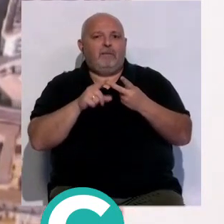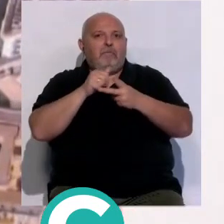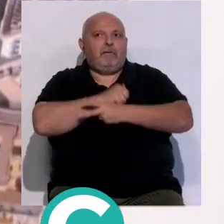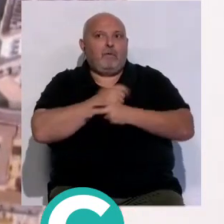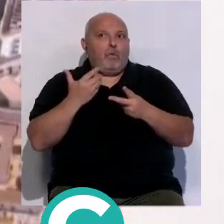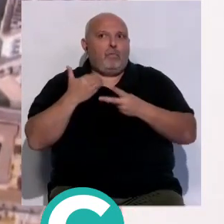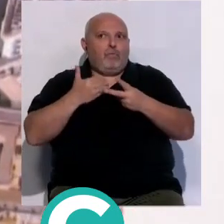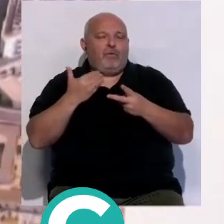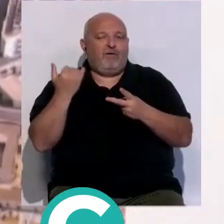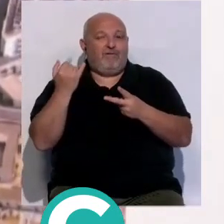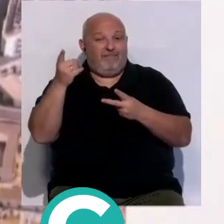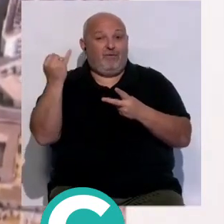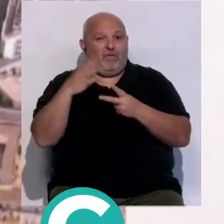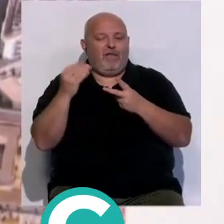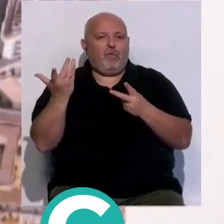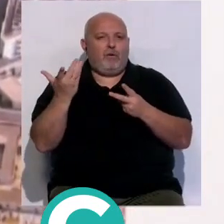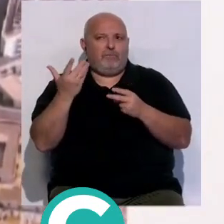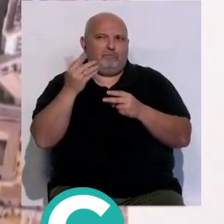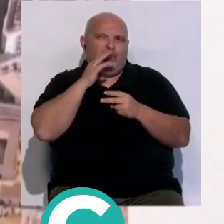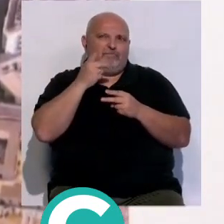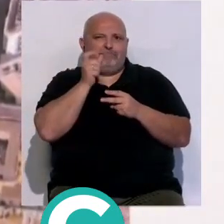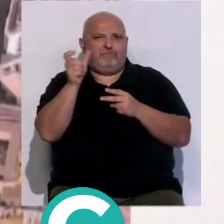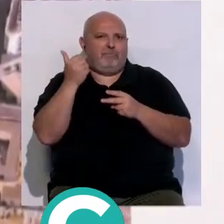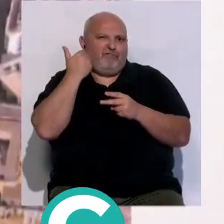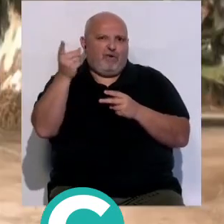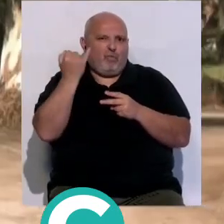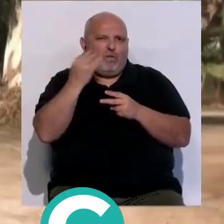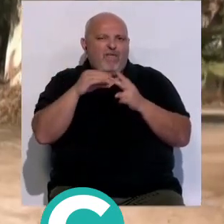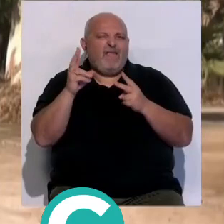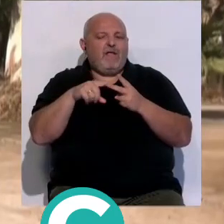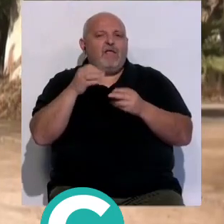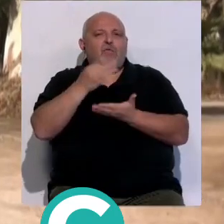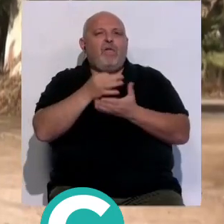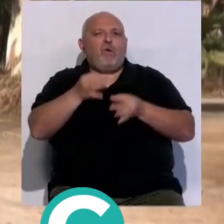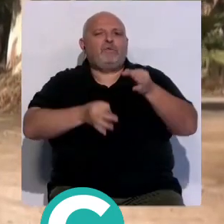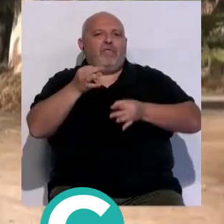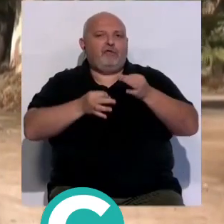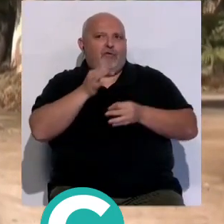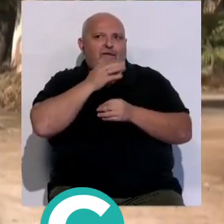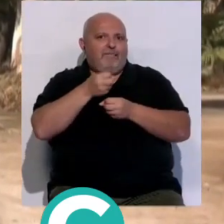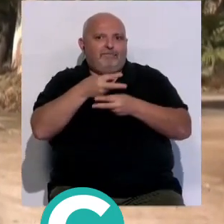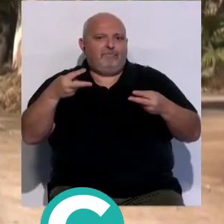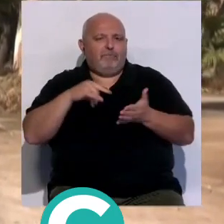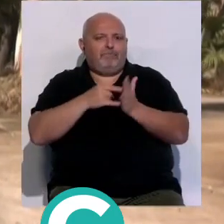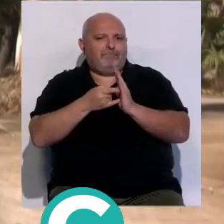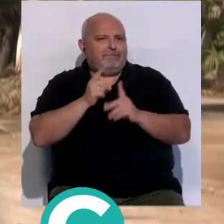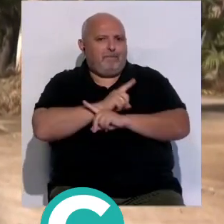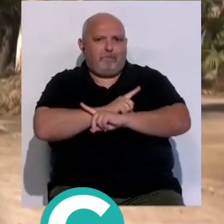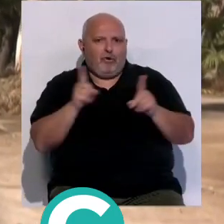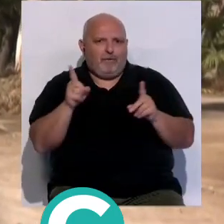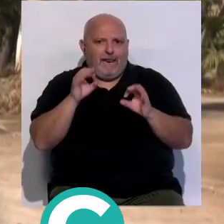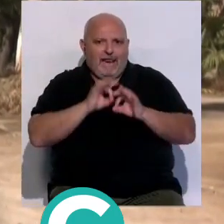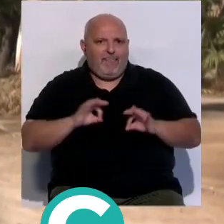pendiente de la Junta con la Capital Gaditana que ha afeado el presidente de la Diputación es la Ciudad de la Justicia a falta del proyecto sin presentar